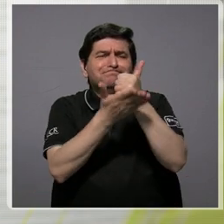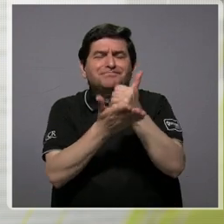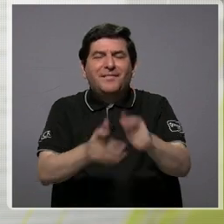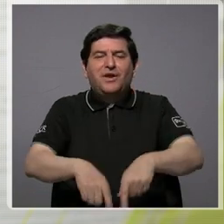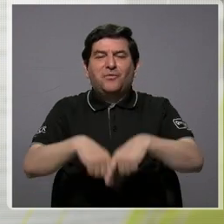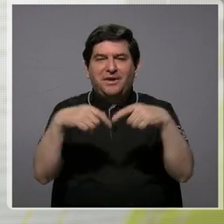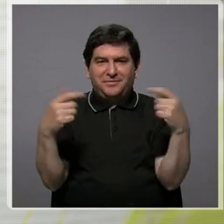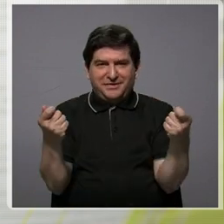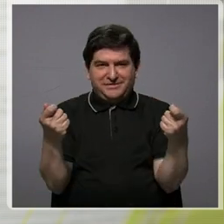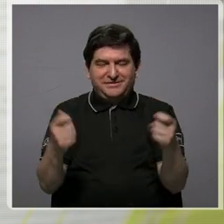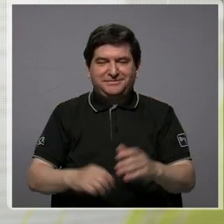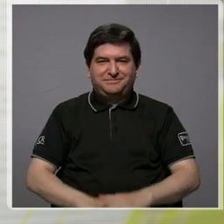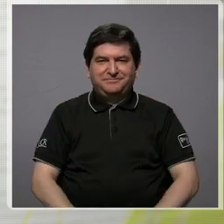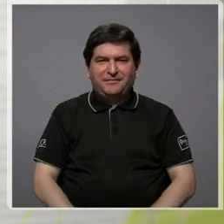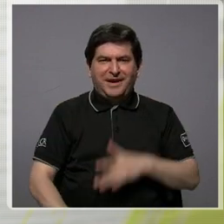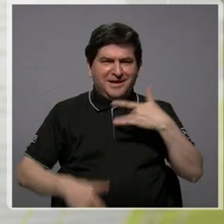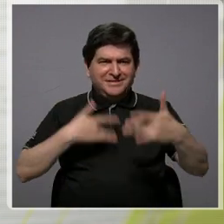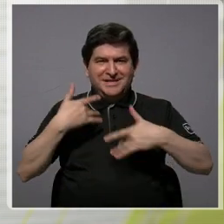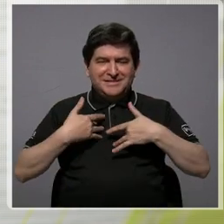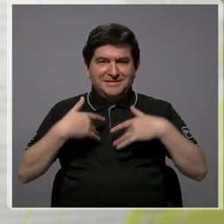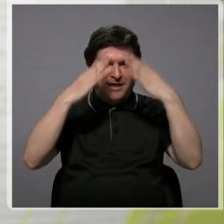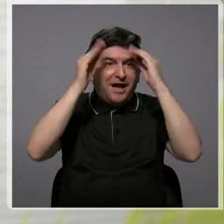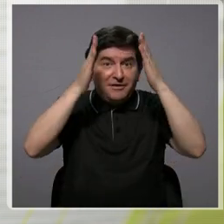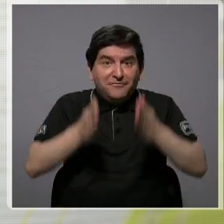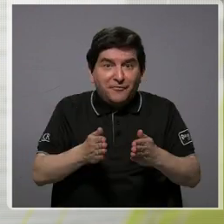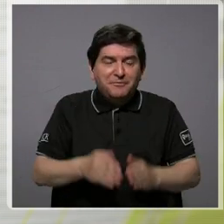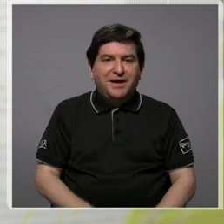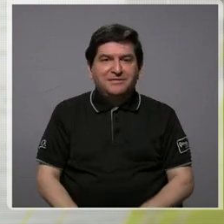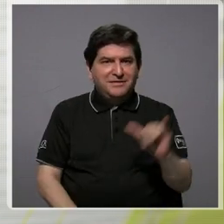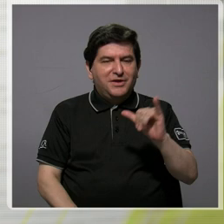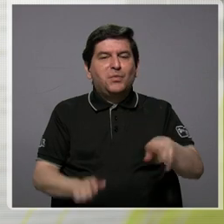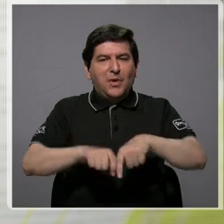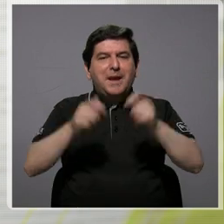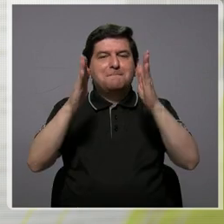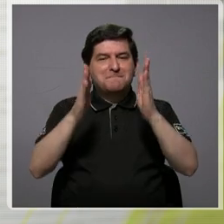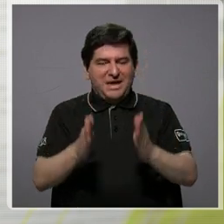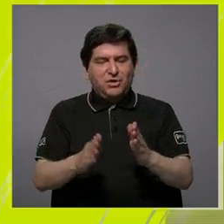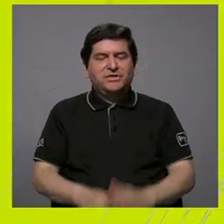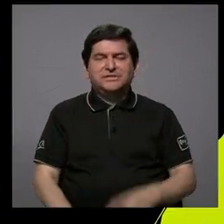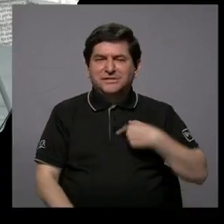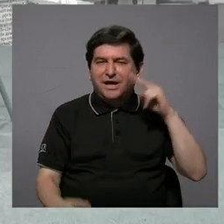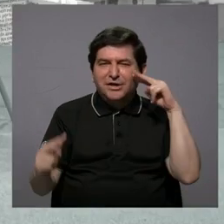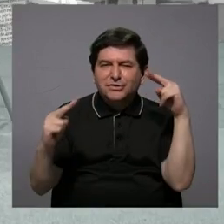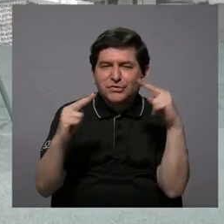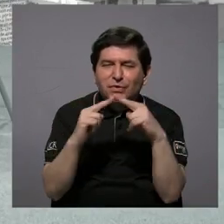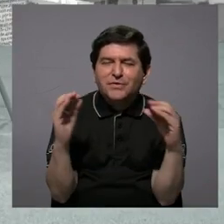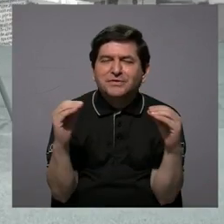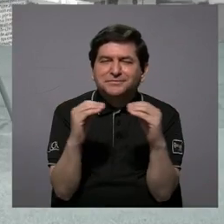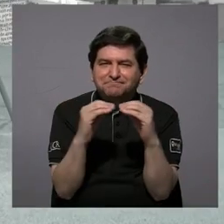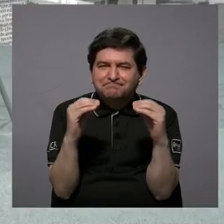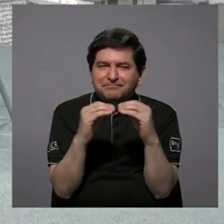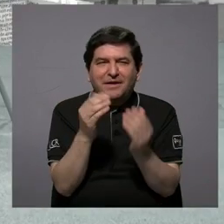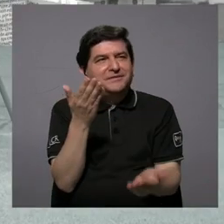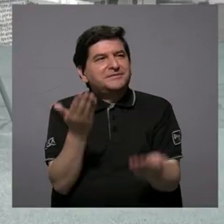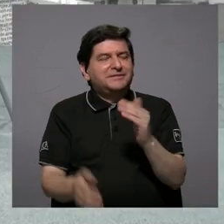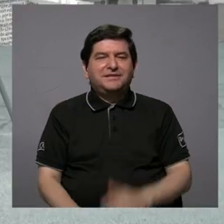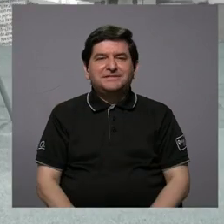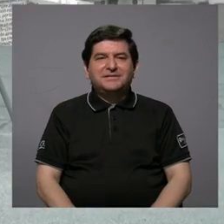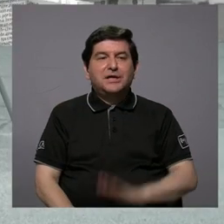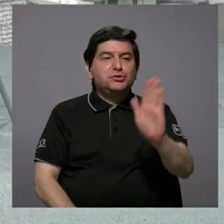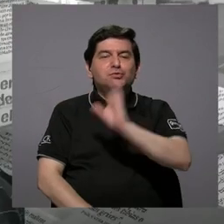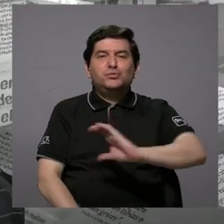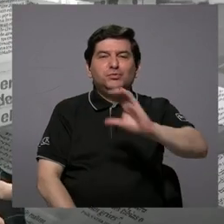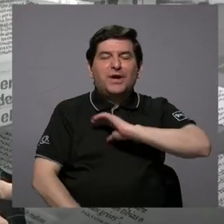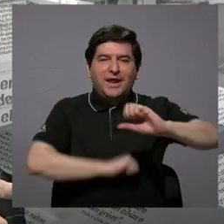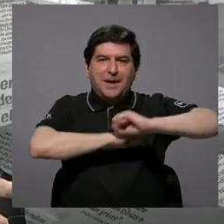la prensa. Se sentía reportero y era periodista. Yo le conocí más la faceta de publicista